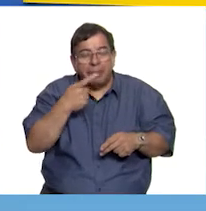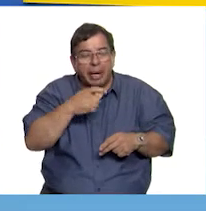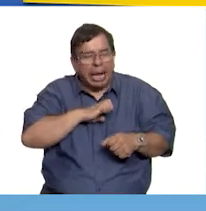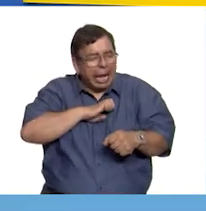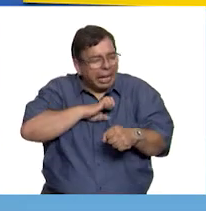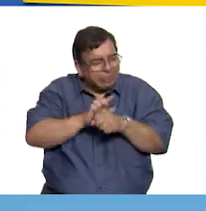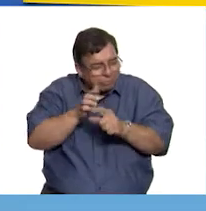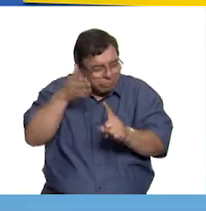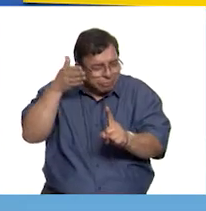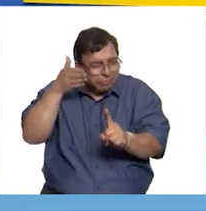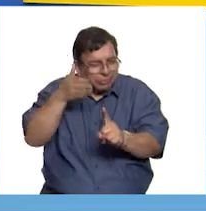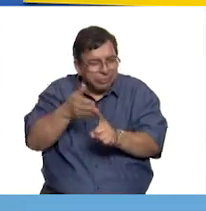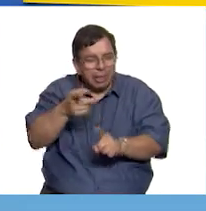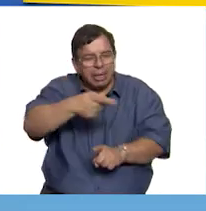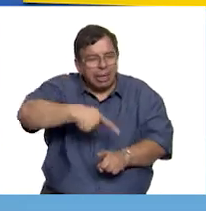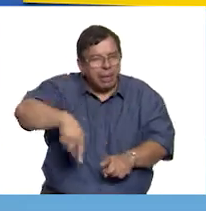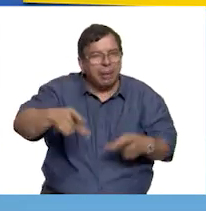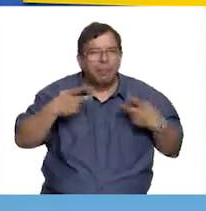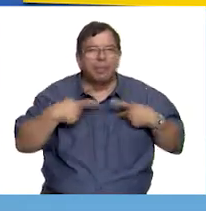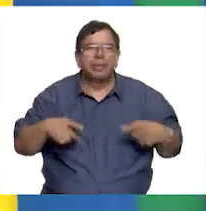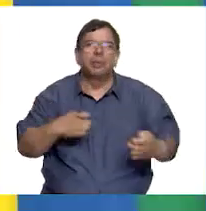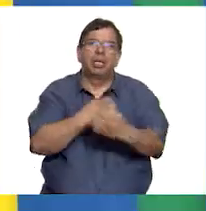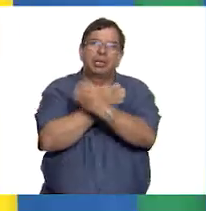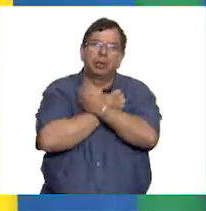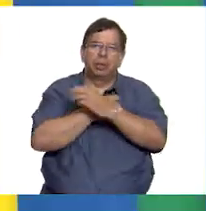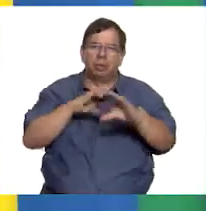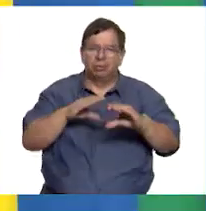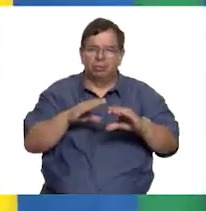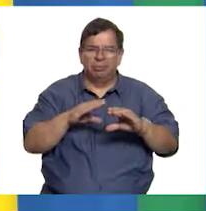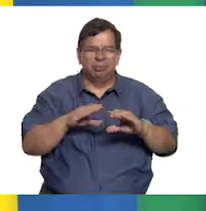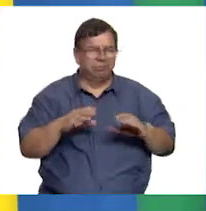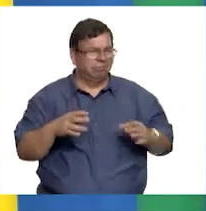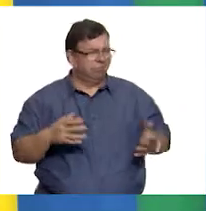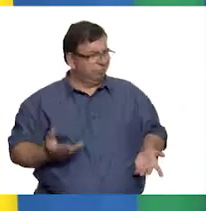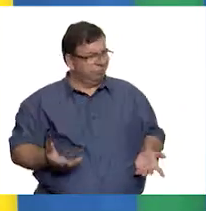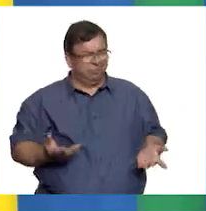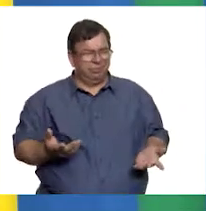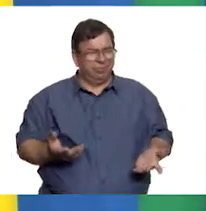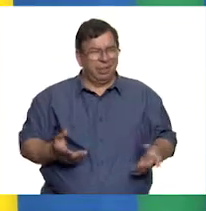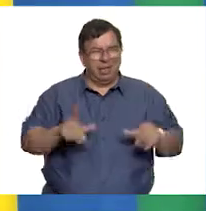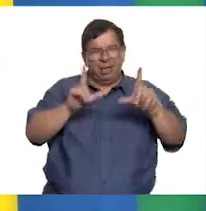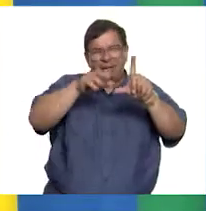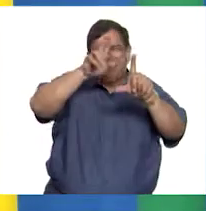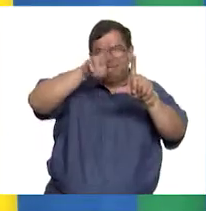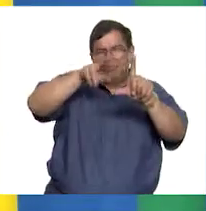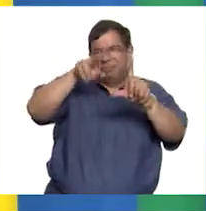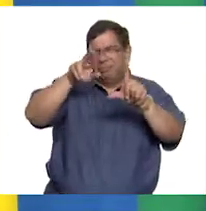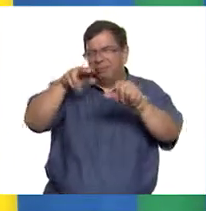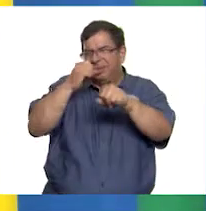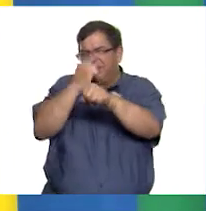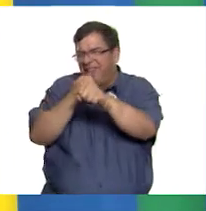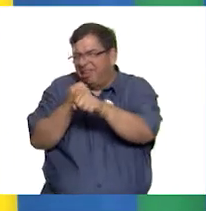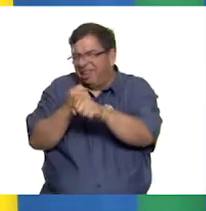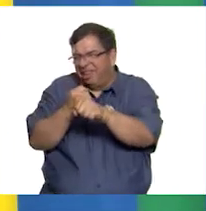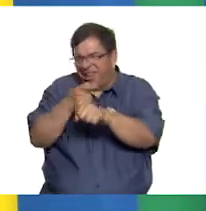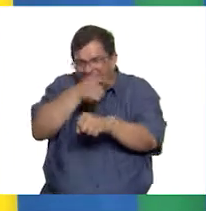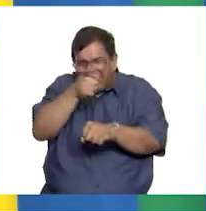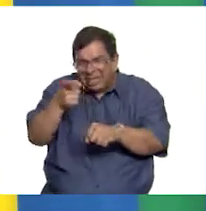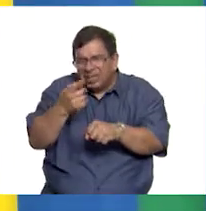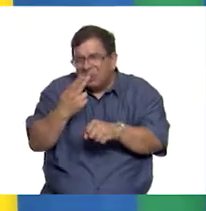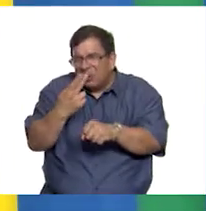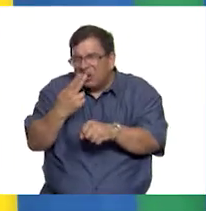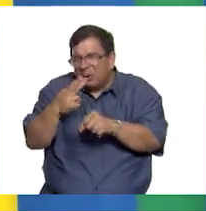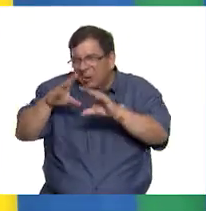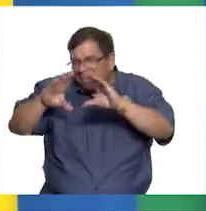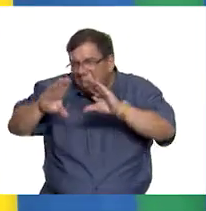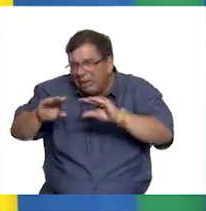específico, educar a la gente. ¿Cómo está eso de que las pinturas o las esculturas servían para educar? No, no me